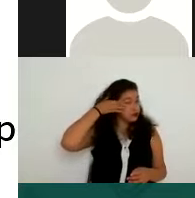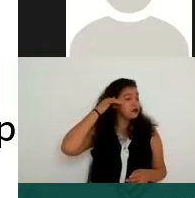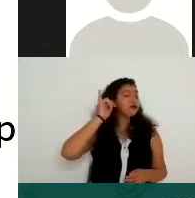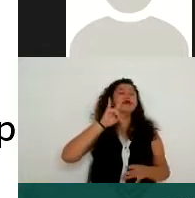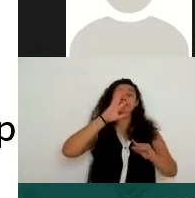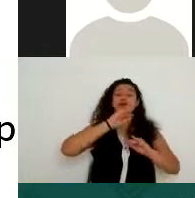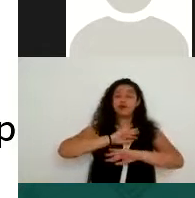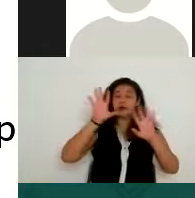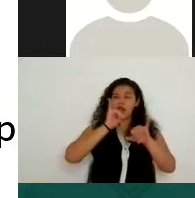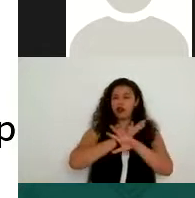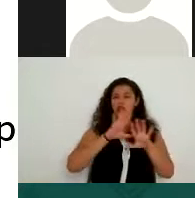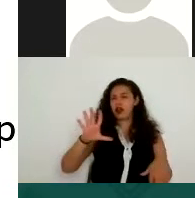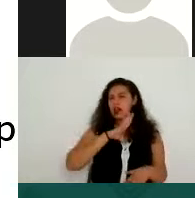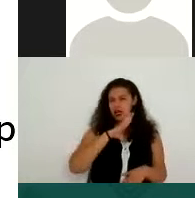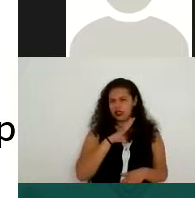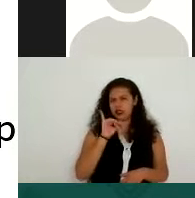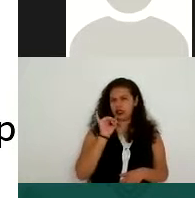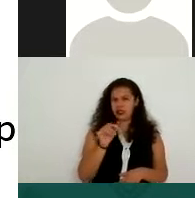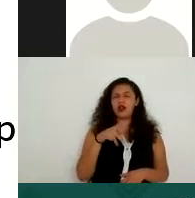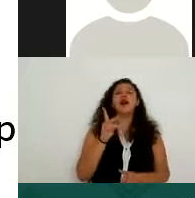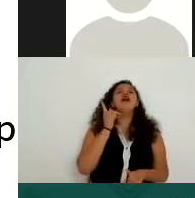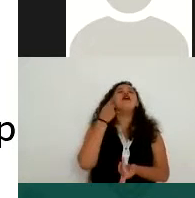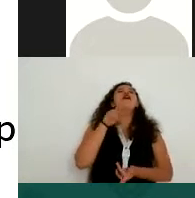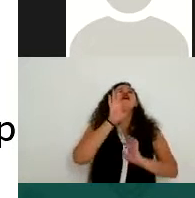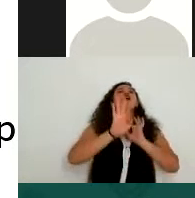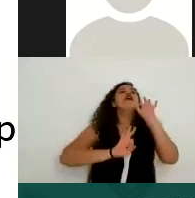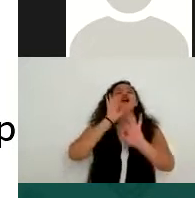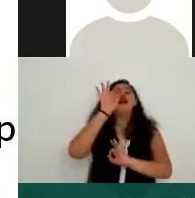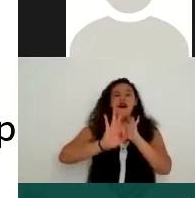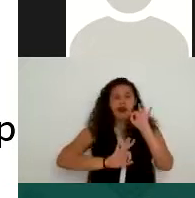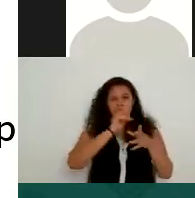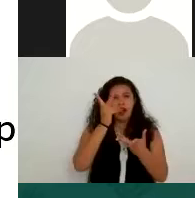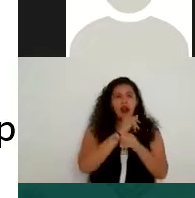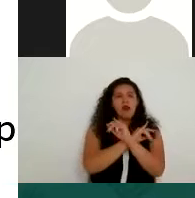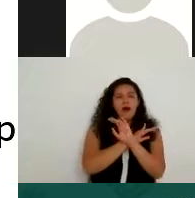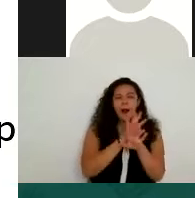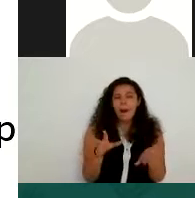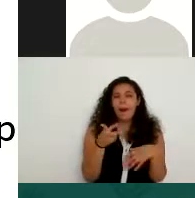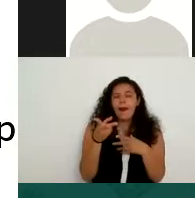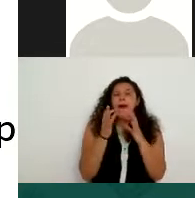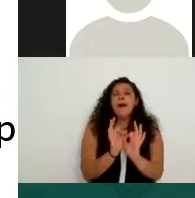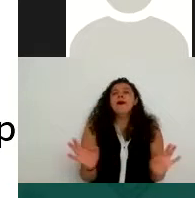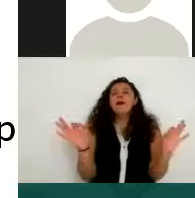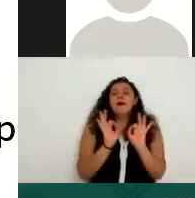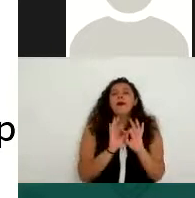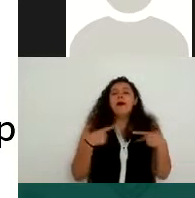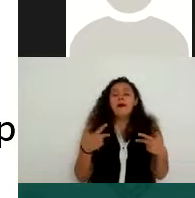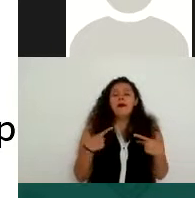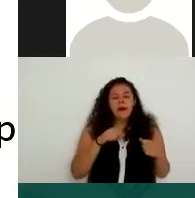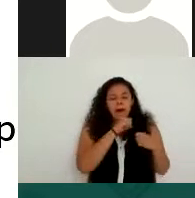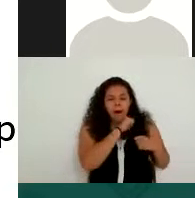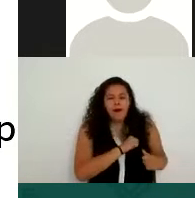tenemos, pero precisamente el tratamiento que se le da a base de datos y esos datos, por eso es importante quién es responsable de estos